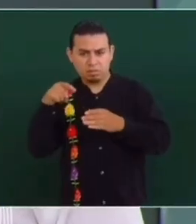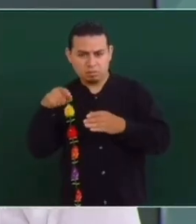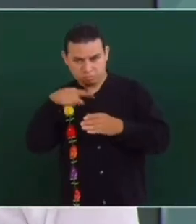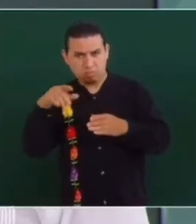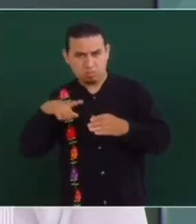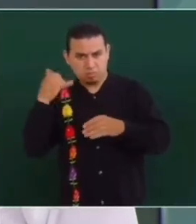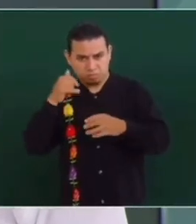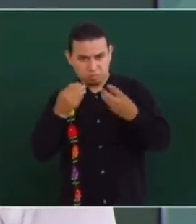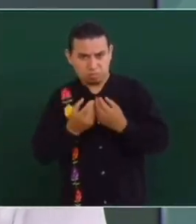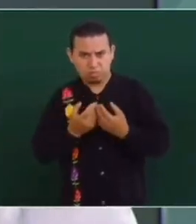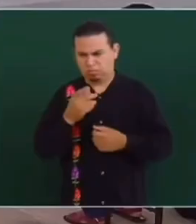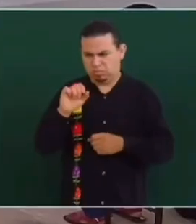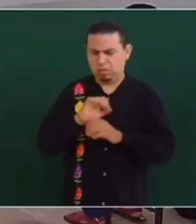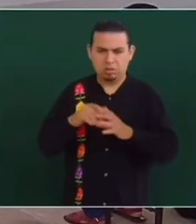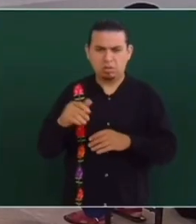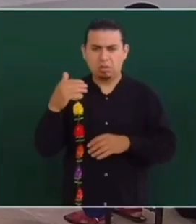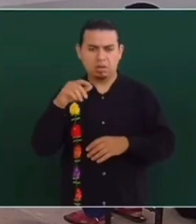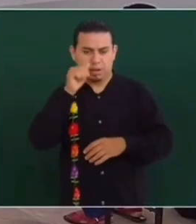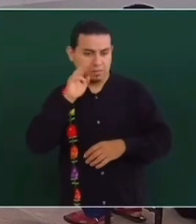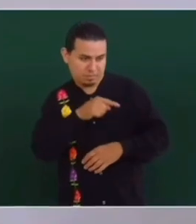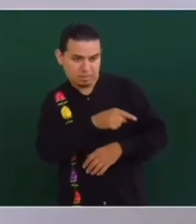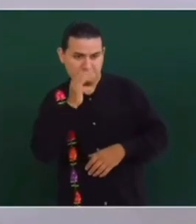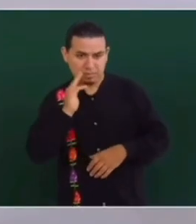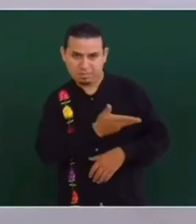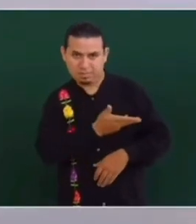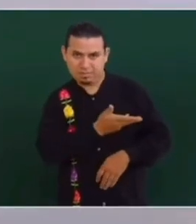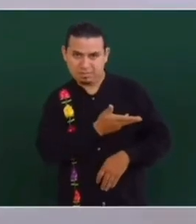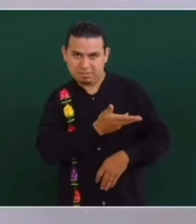Me preguntan, ustedes seguramente me quieren preguntar por Alejandro.